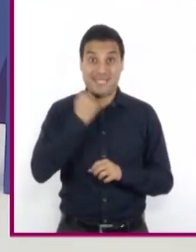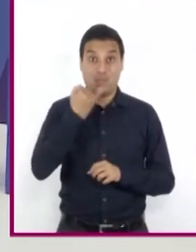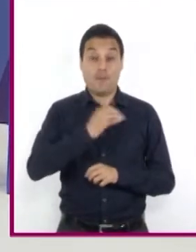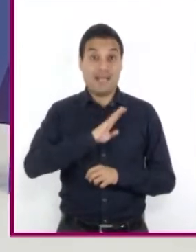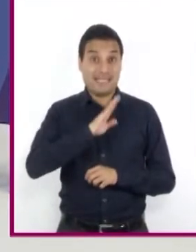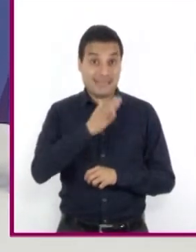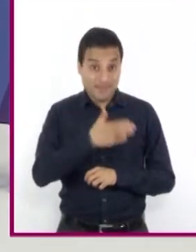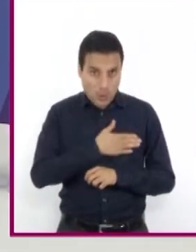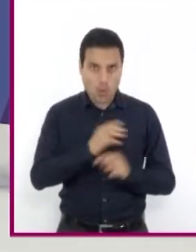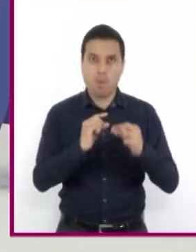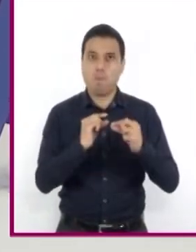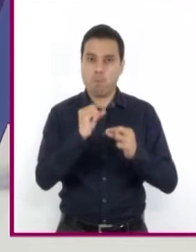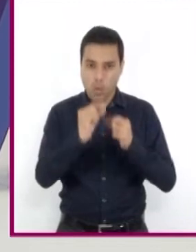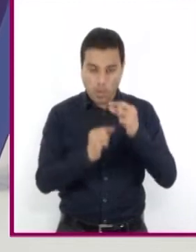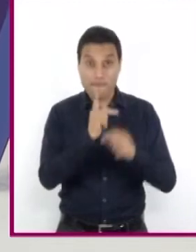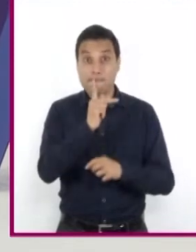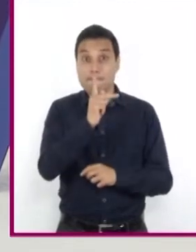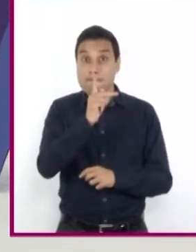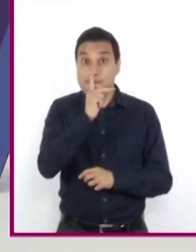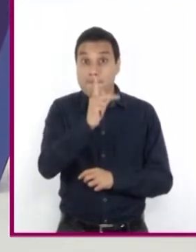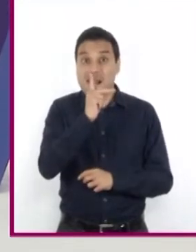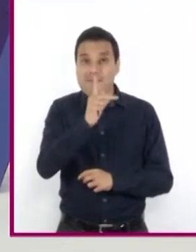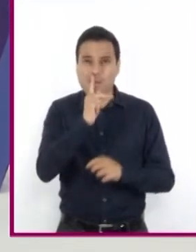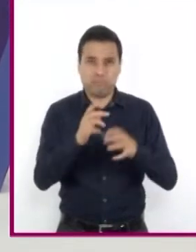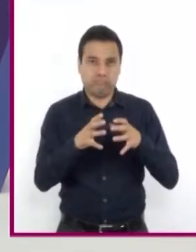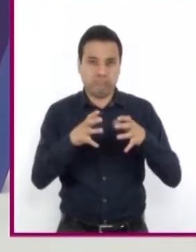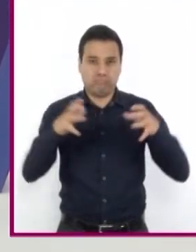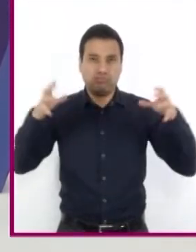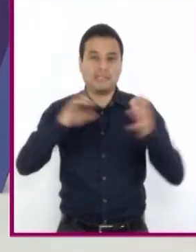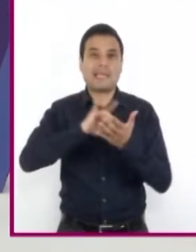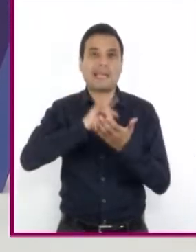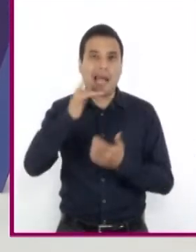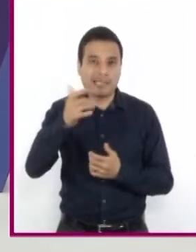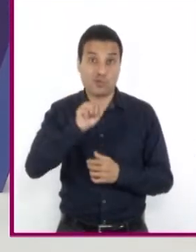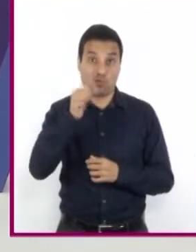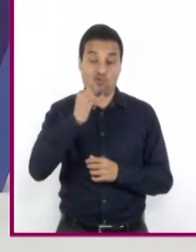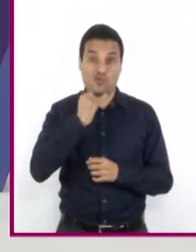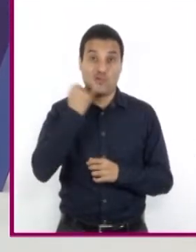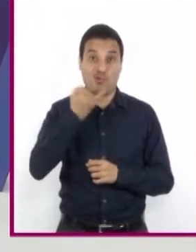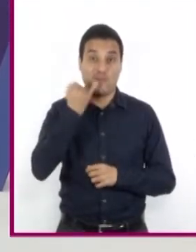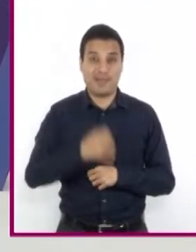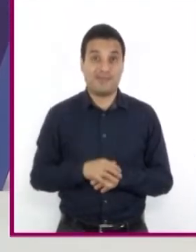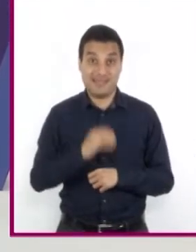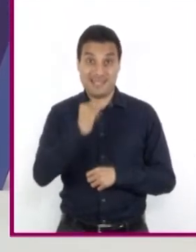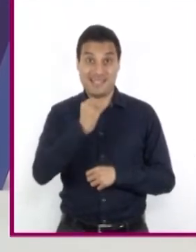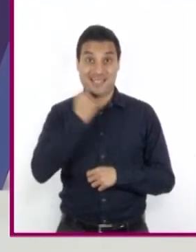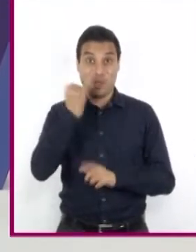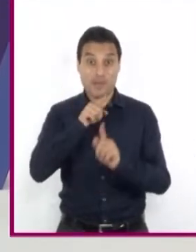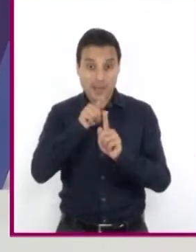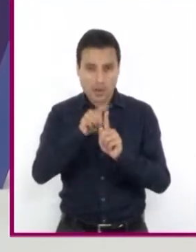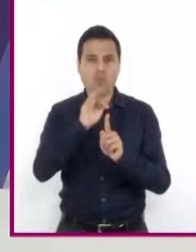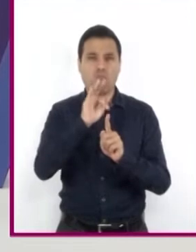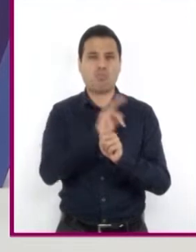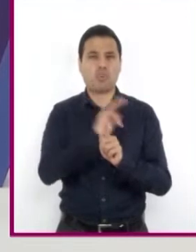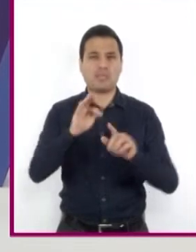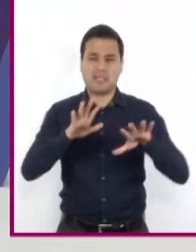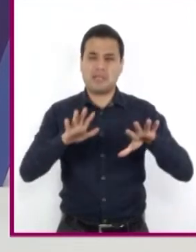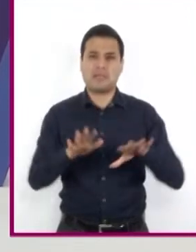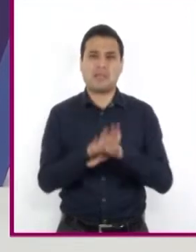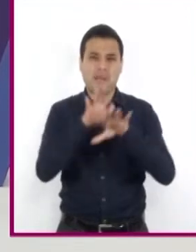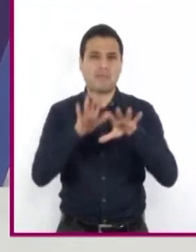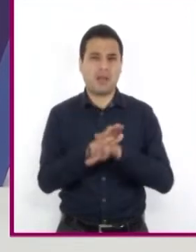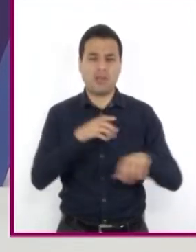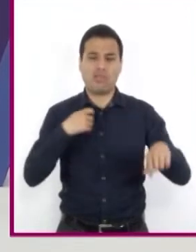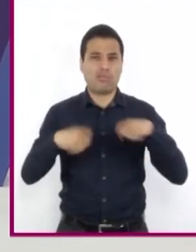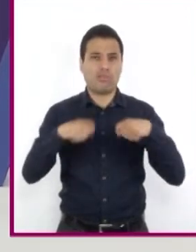se ha enriquecido con palabras o formas de muchos otros. Lo rico del lenguaje es su capacidad para acoplarse. Es así